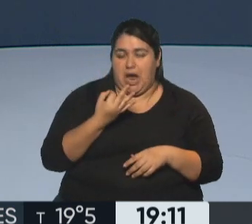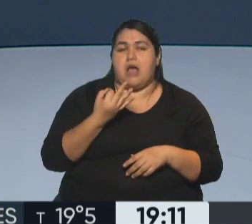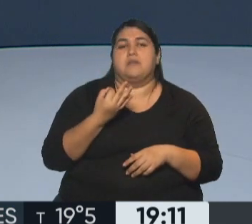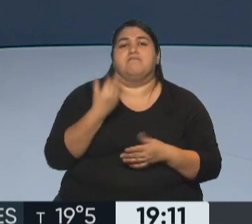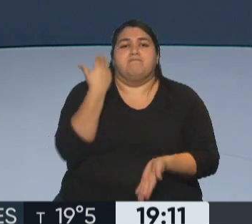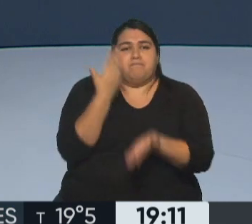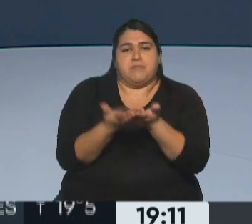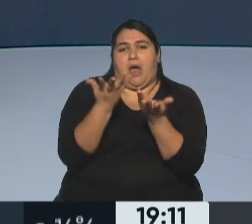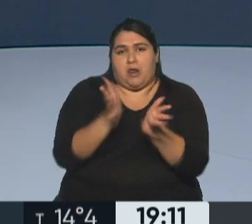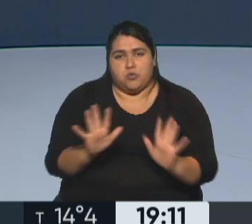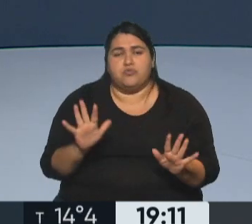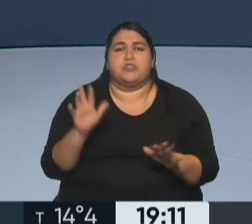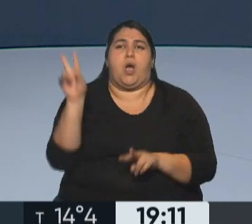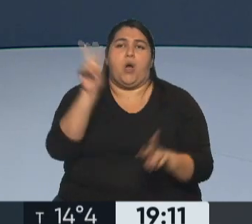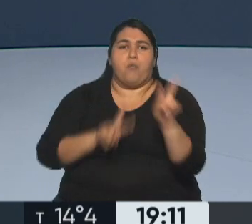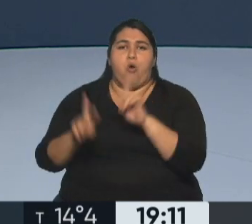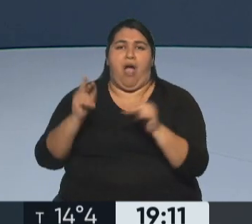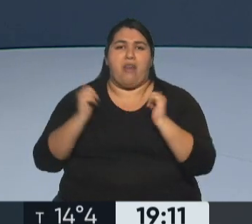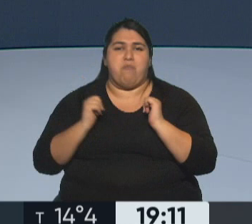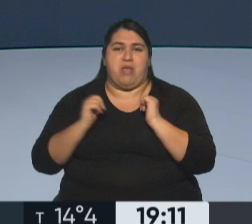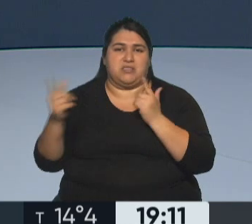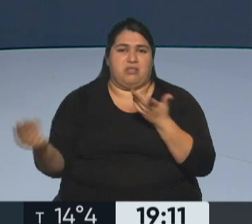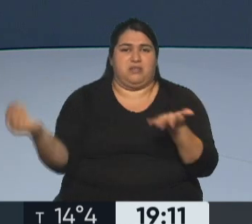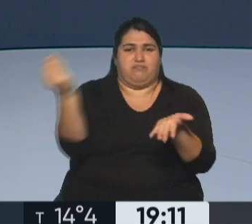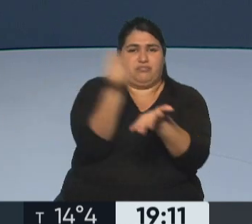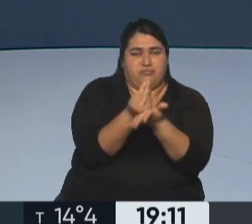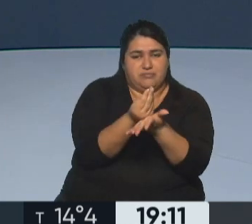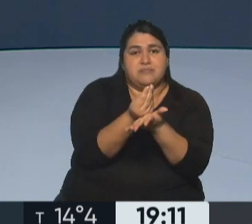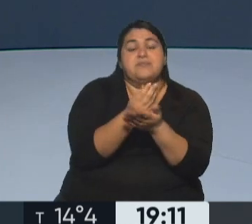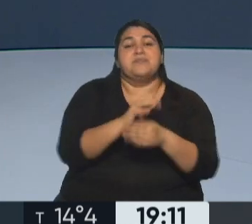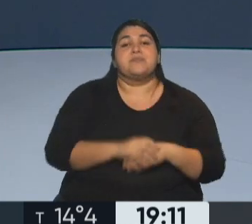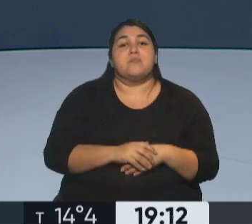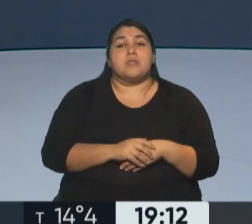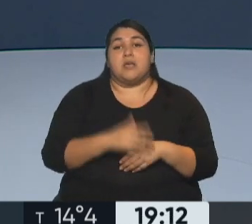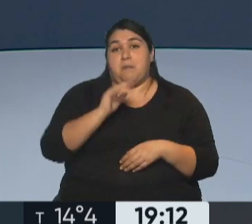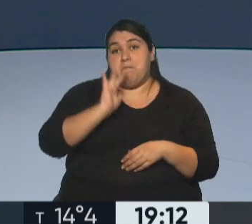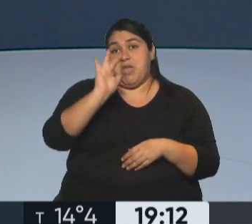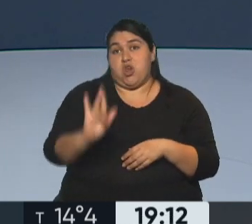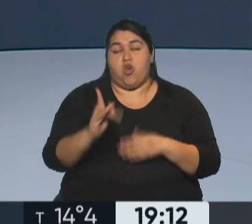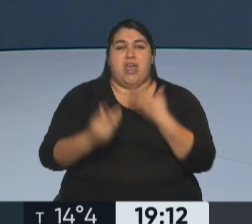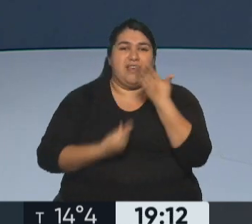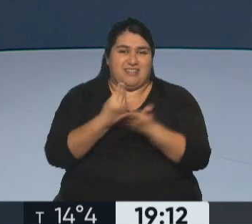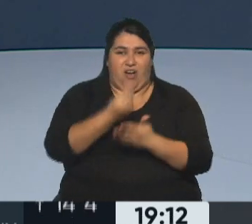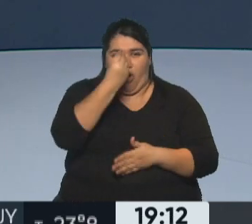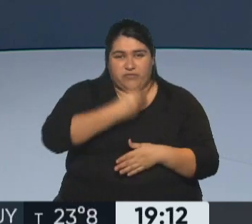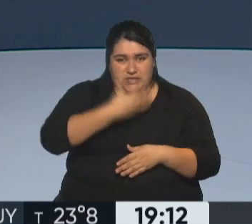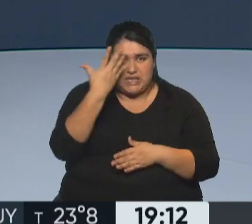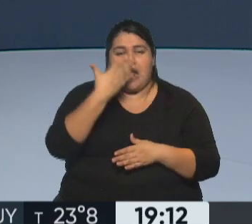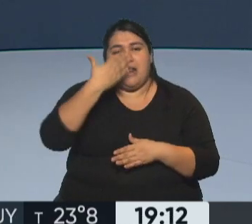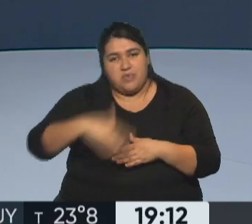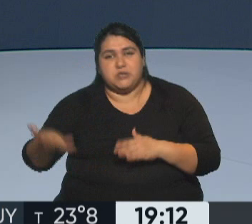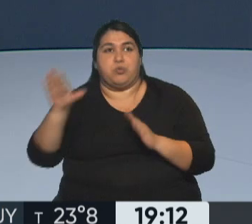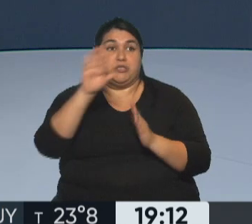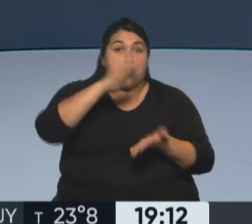van a elegir a su reemplazante como Presidenta o Presidenta de la Cámara, y el miércoles la asunción y las medidas, seguramente con un clima de